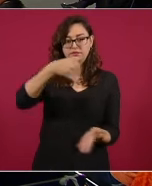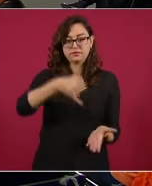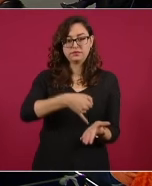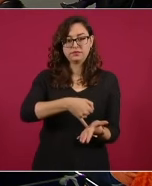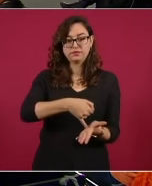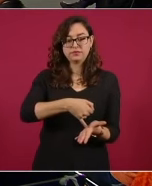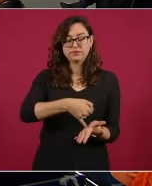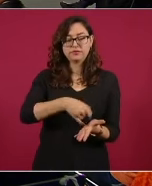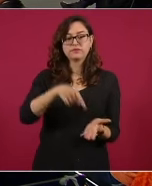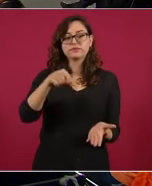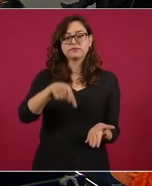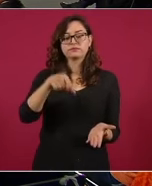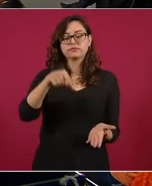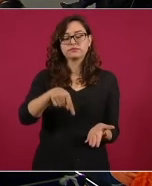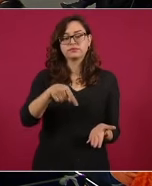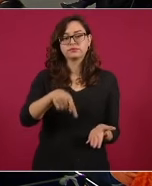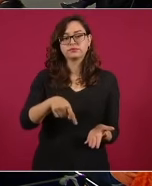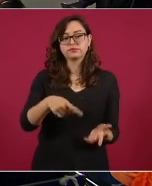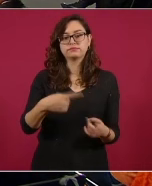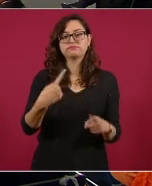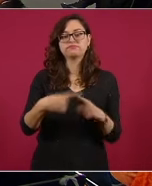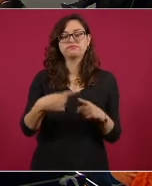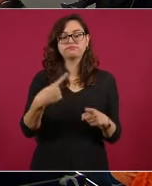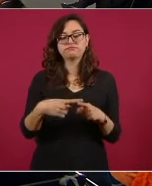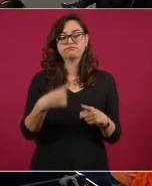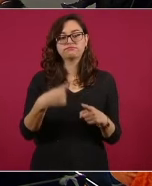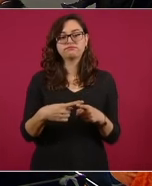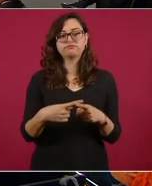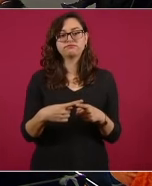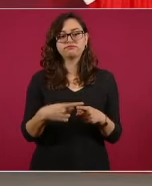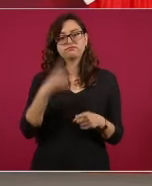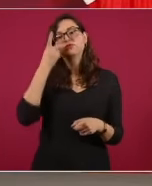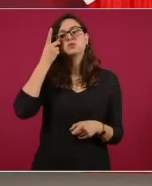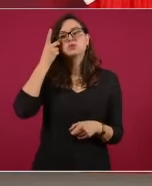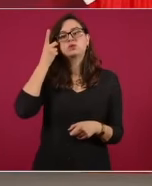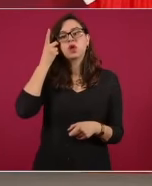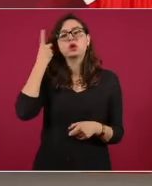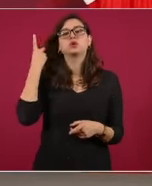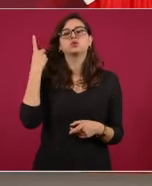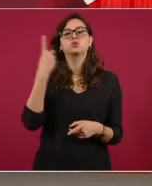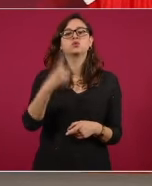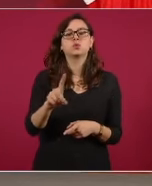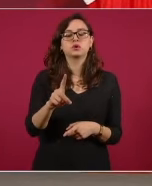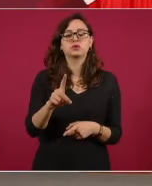Era del hermano, del maestro, Justo Sierra,